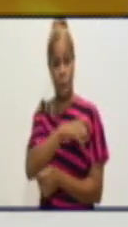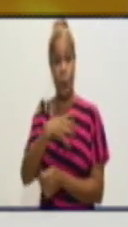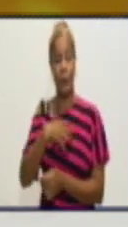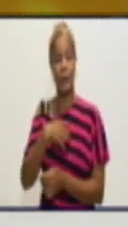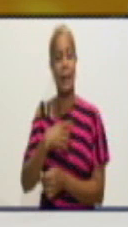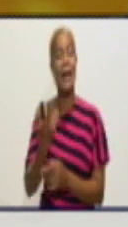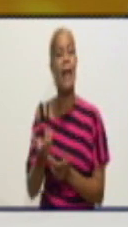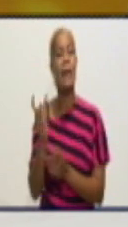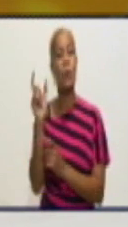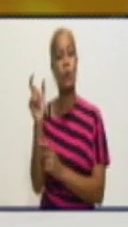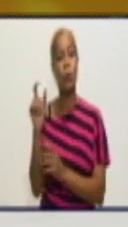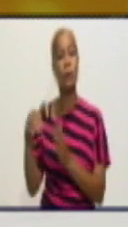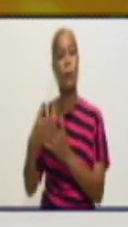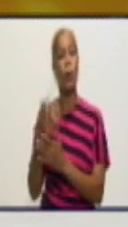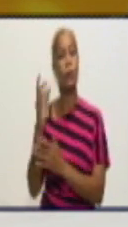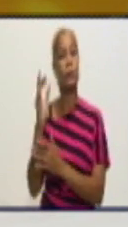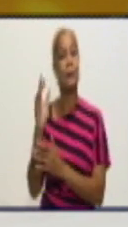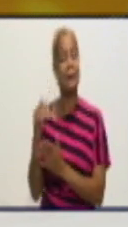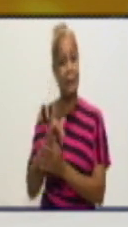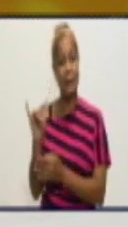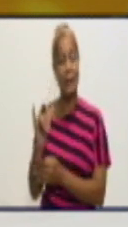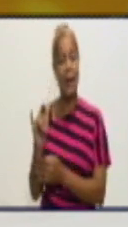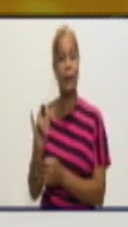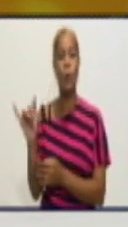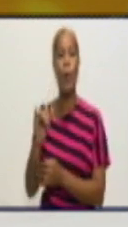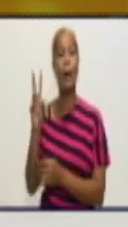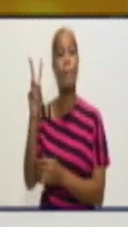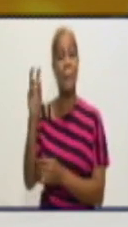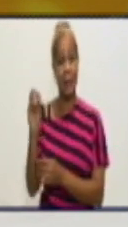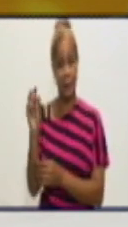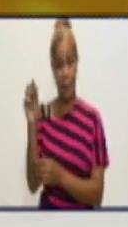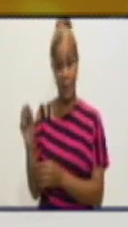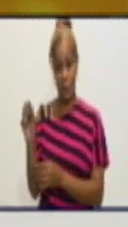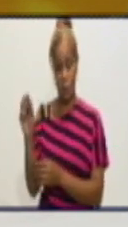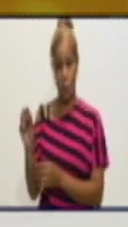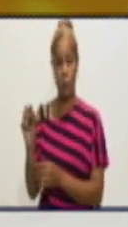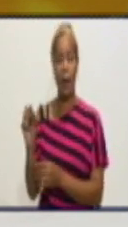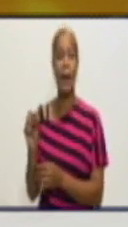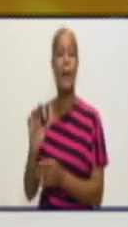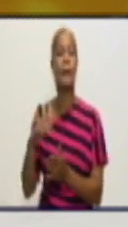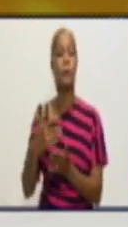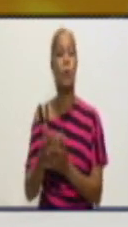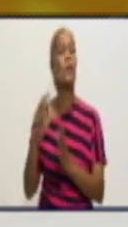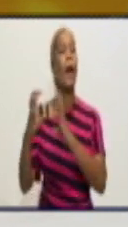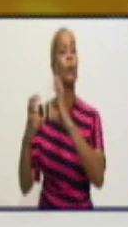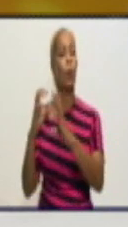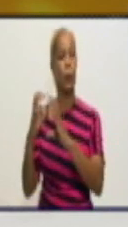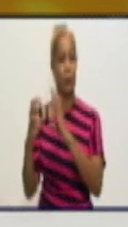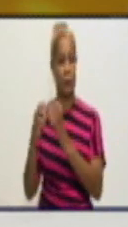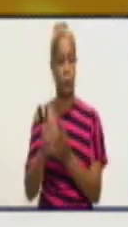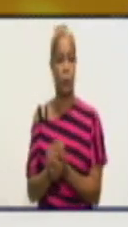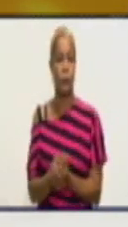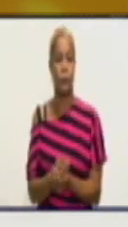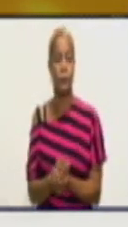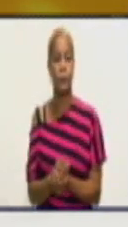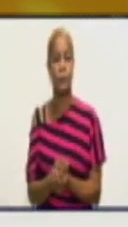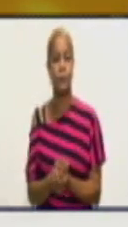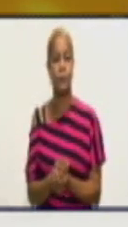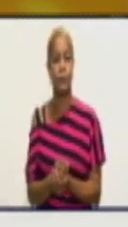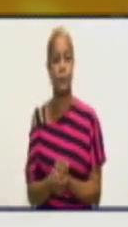últimos días reportó 20 casos, lo que hizo que la tasa de Cautocristo esté hoy en 97,1.